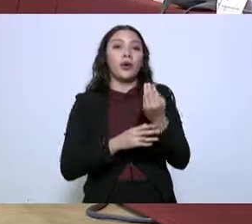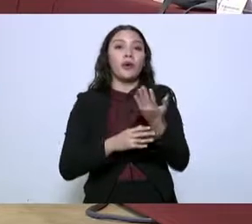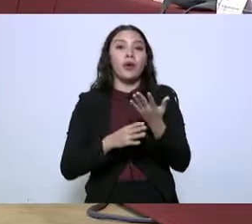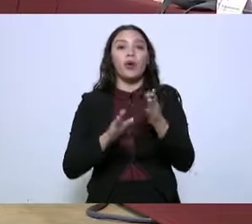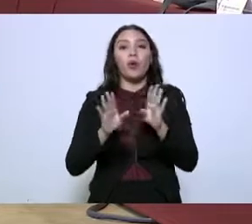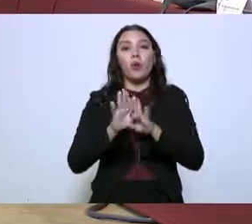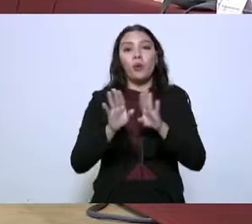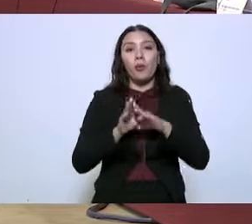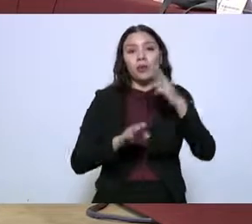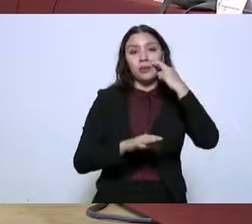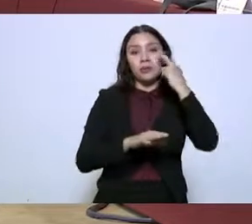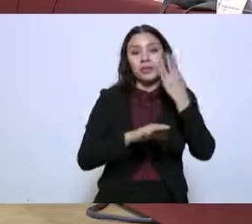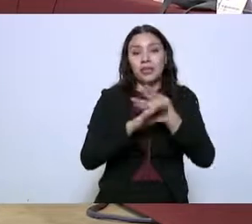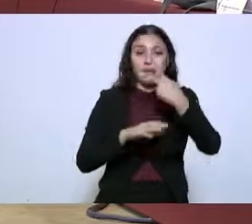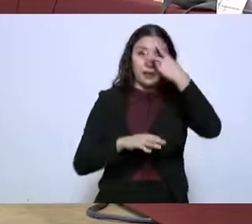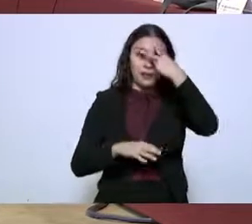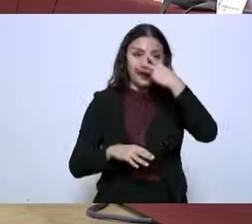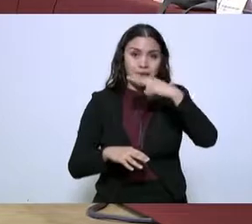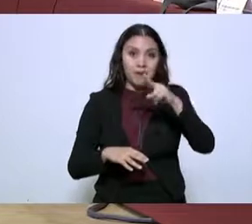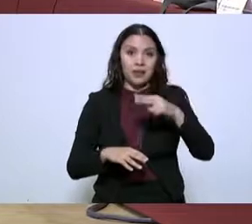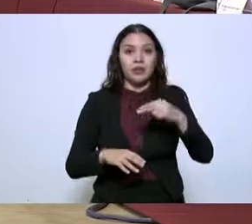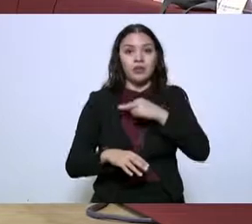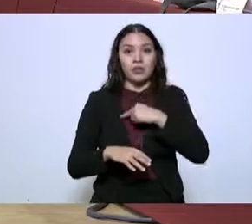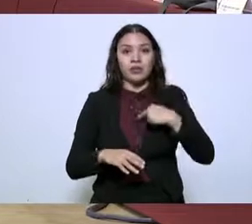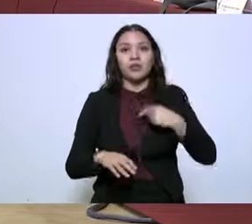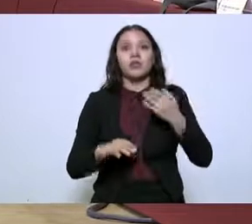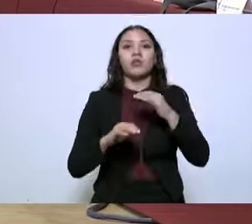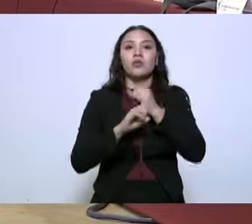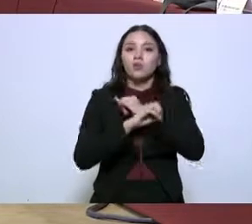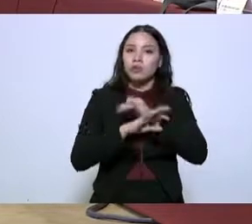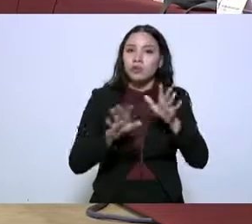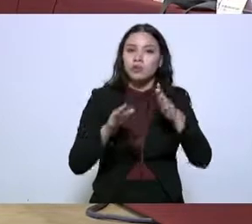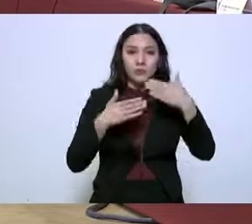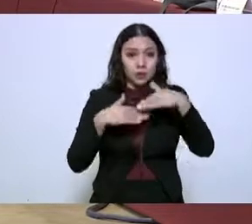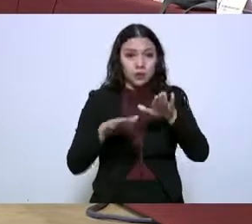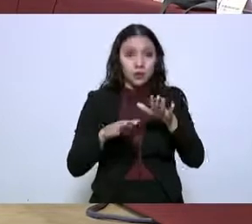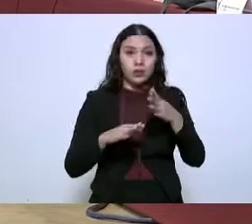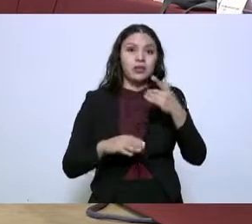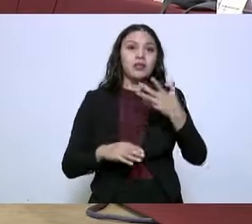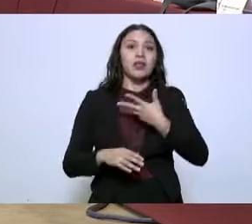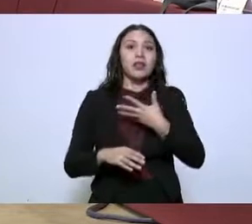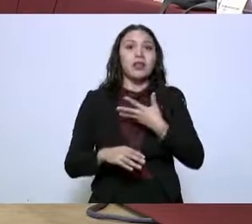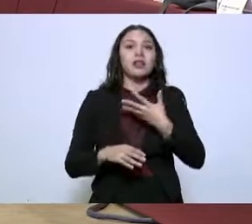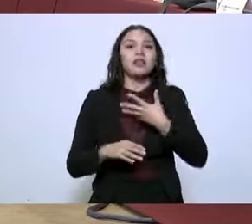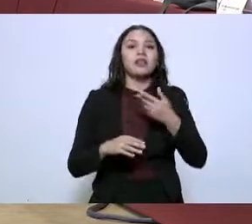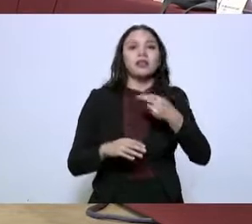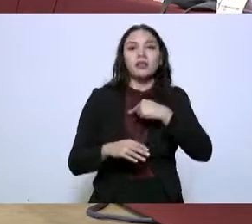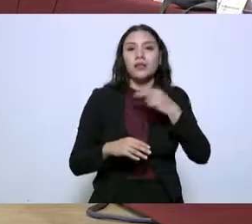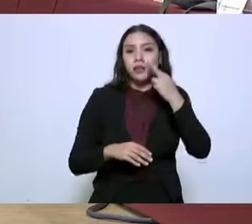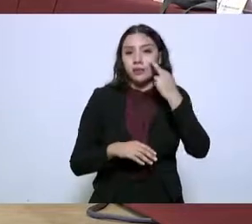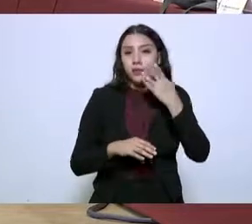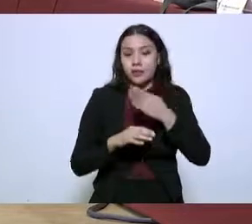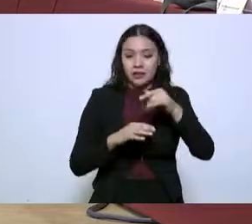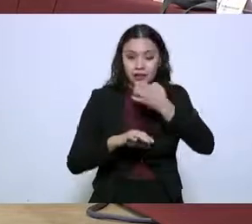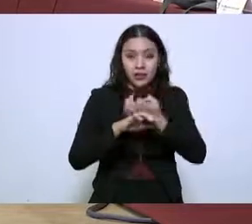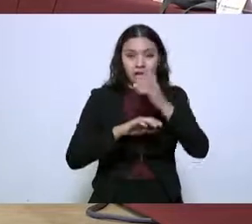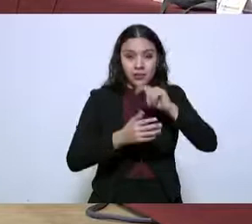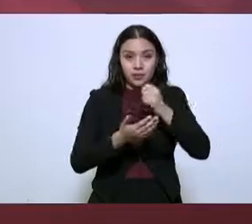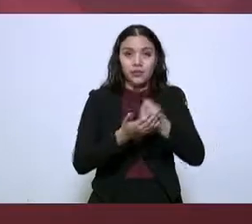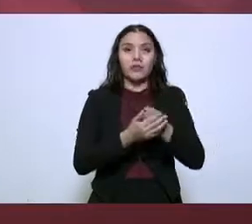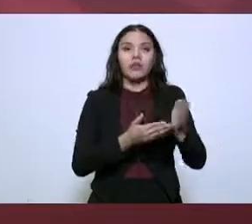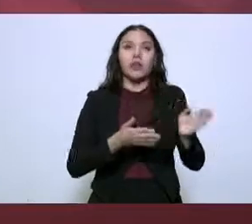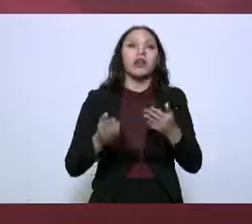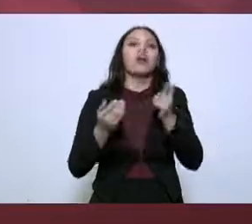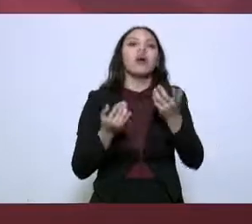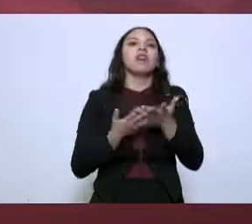Tarea México, que ya informé que ha tenido varias presencias aquí en el Estado. Y las